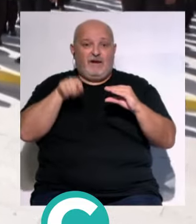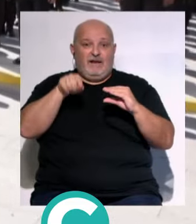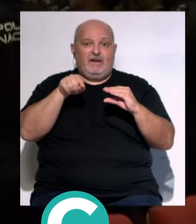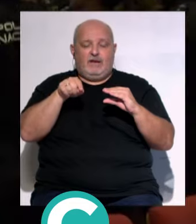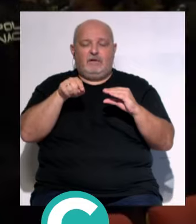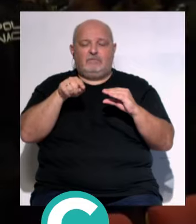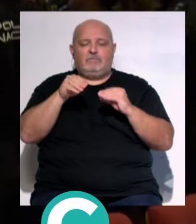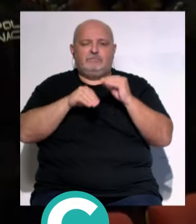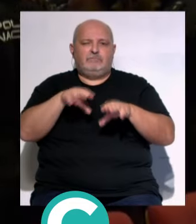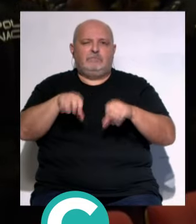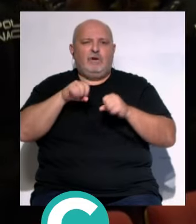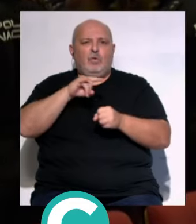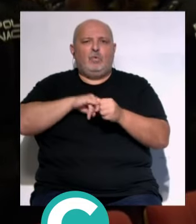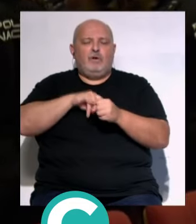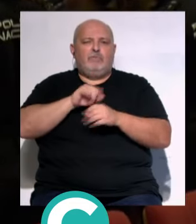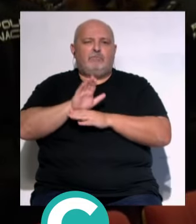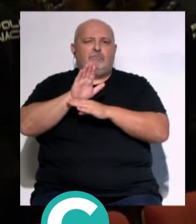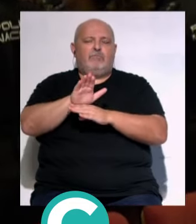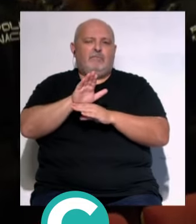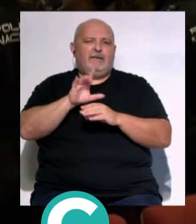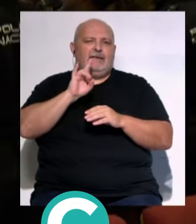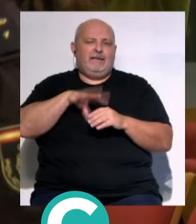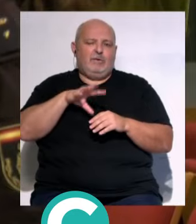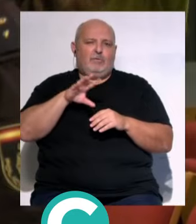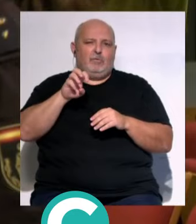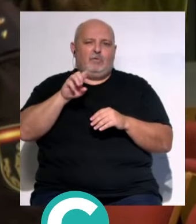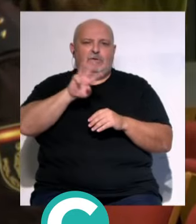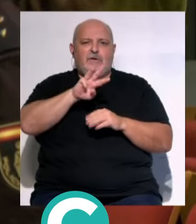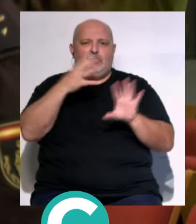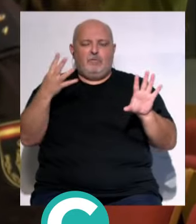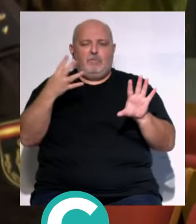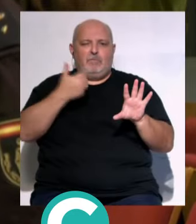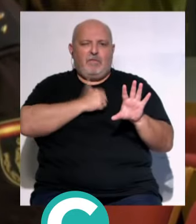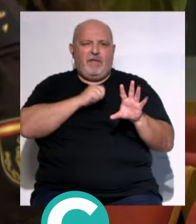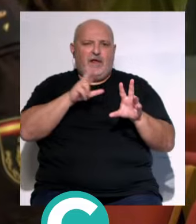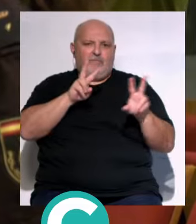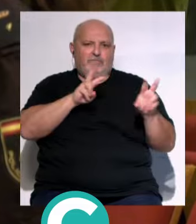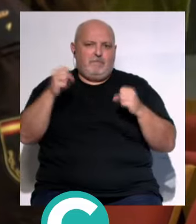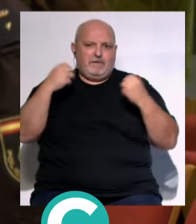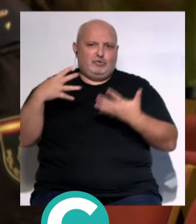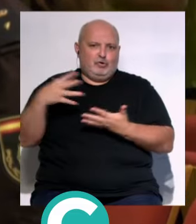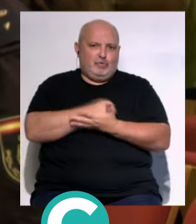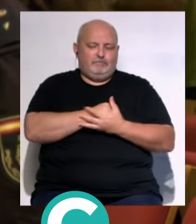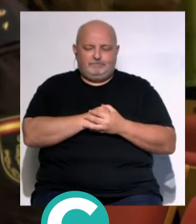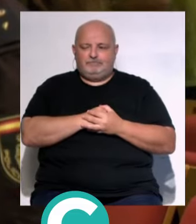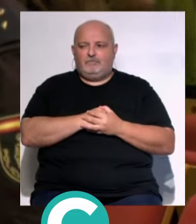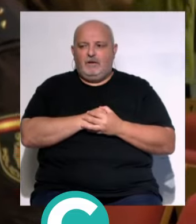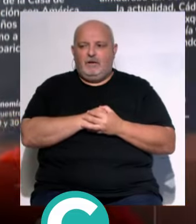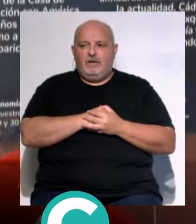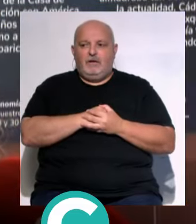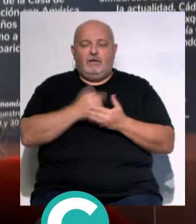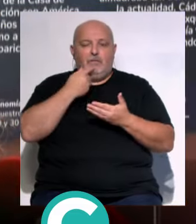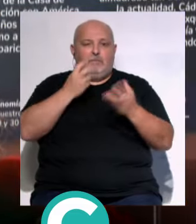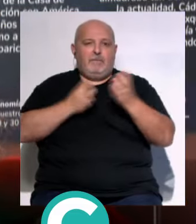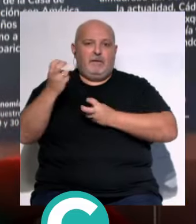franca... ...ha acogido este lunes el acto de presentación... ...de la trijísimo novena promoción. ...que se sientan